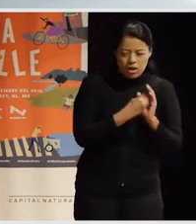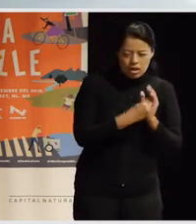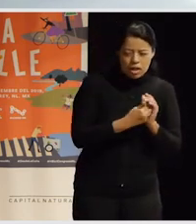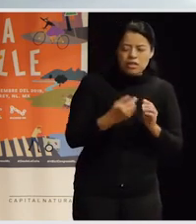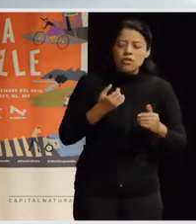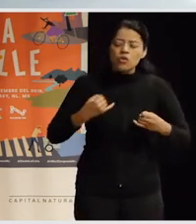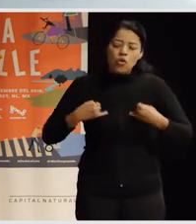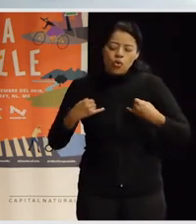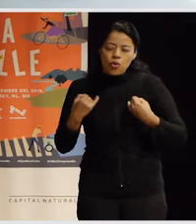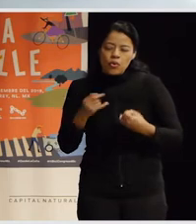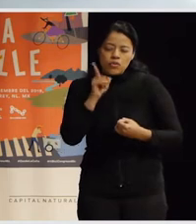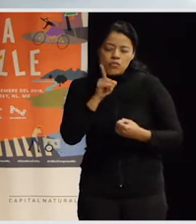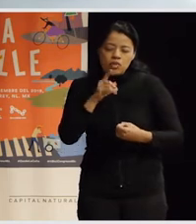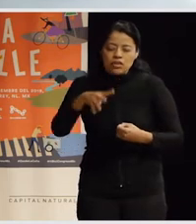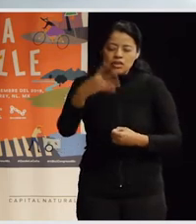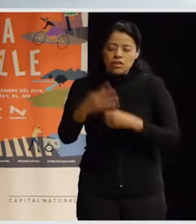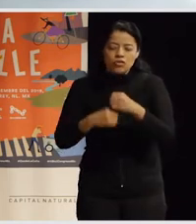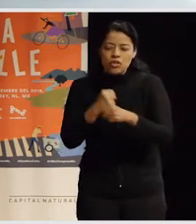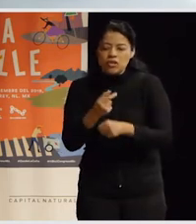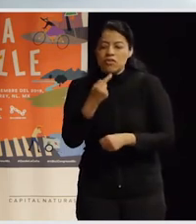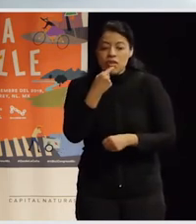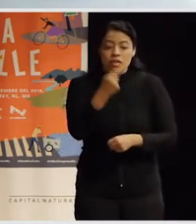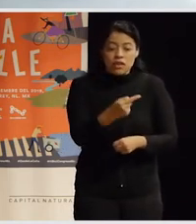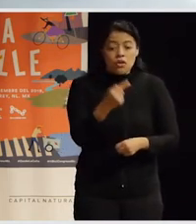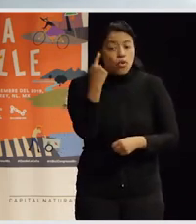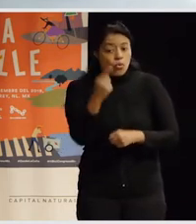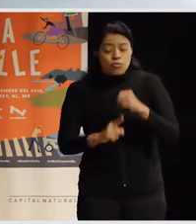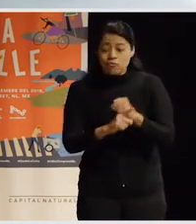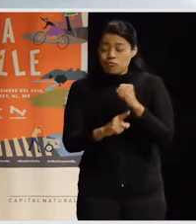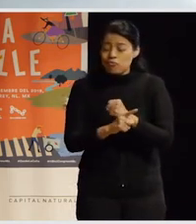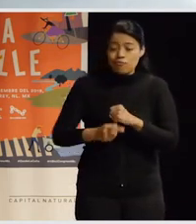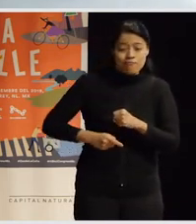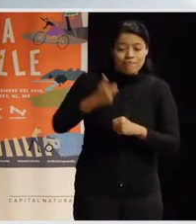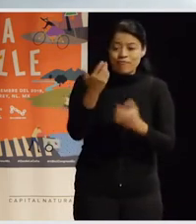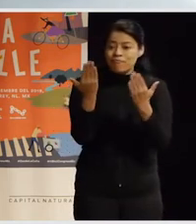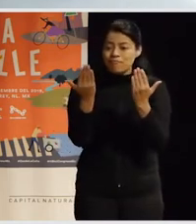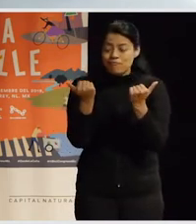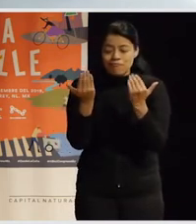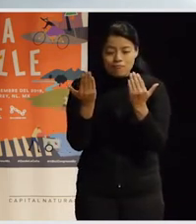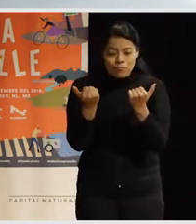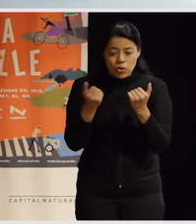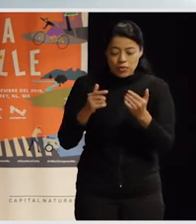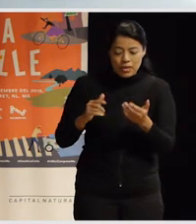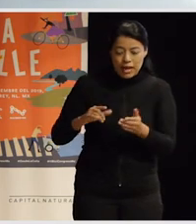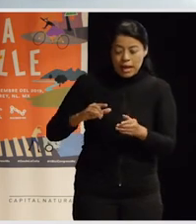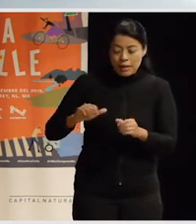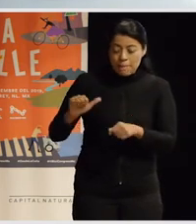tenían 14 años, dijeron que uno de sus problemas principales era el que no había aparcamiento para los coches, ¿no?